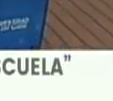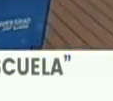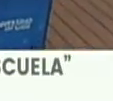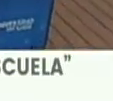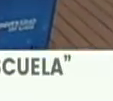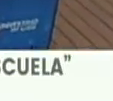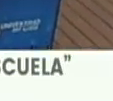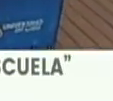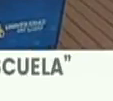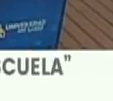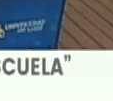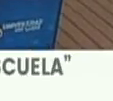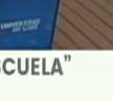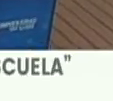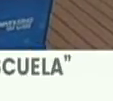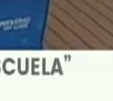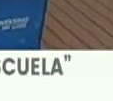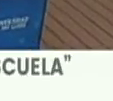pandemia.